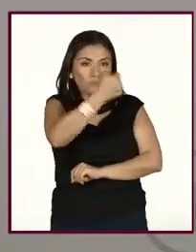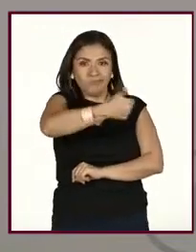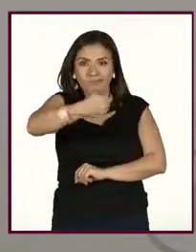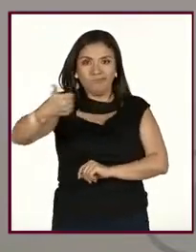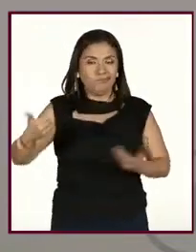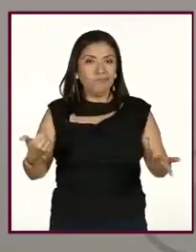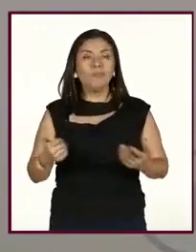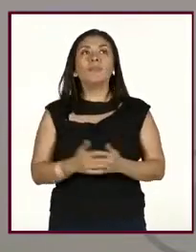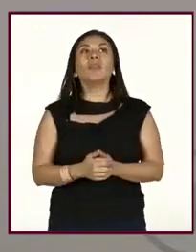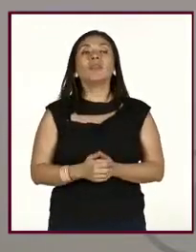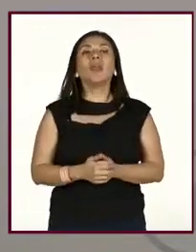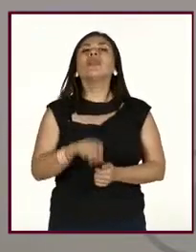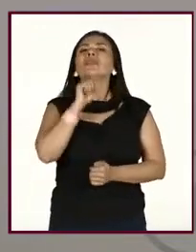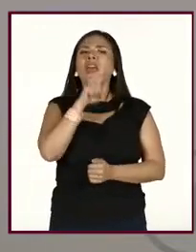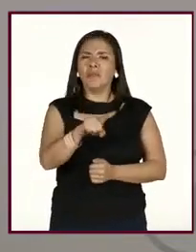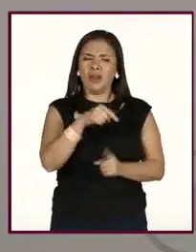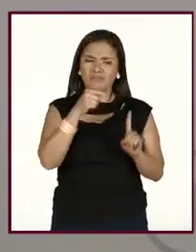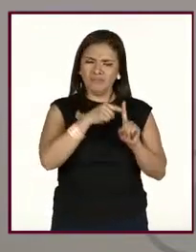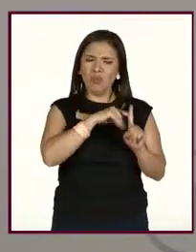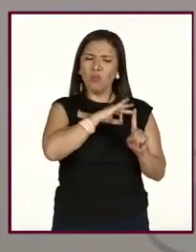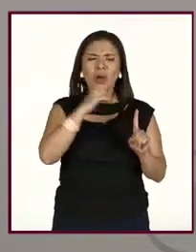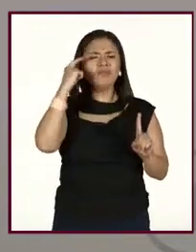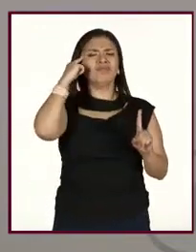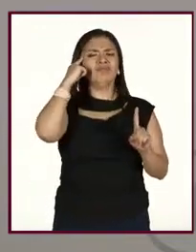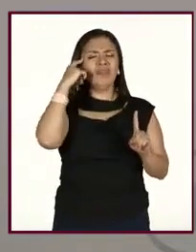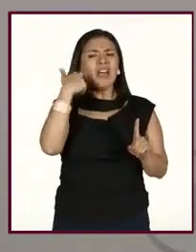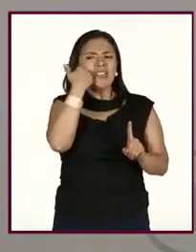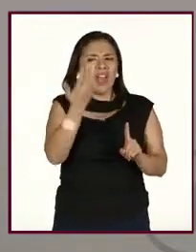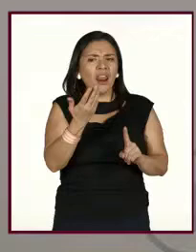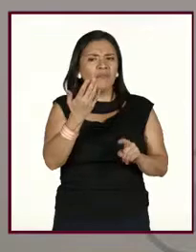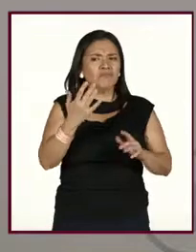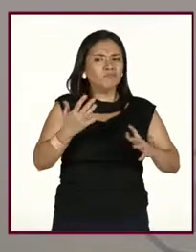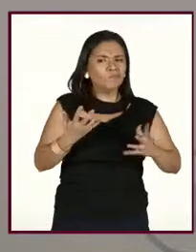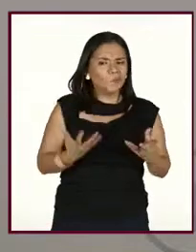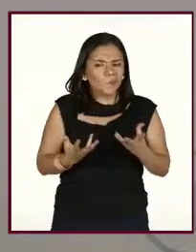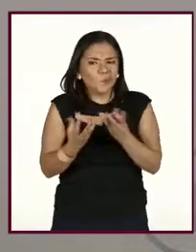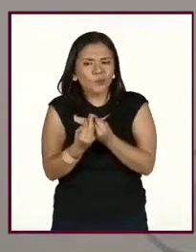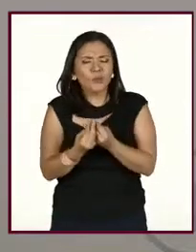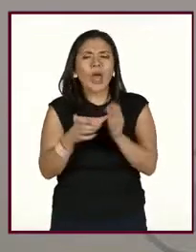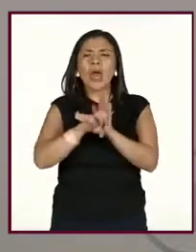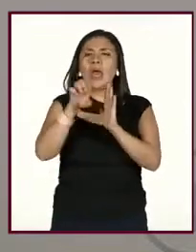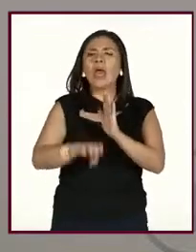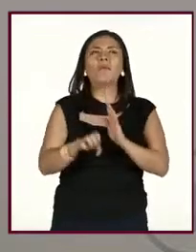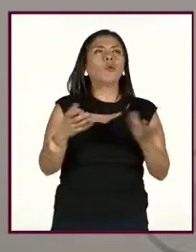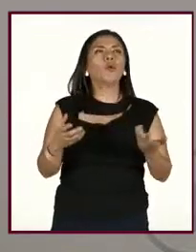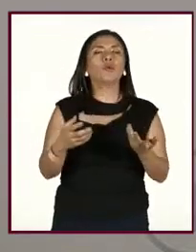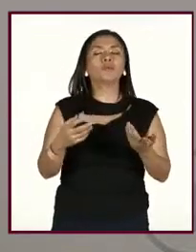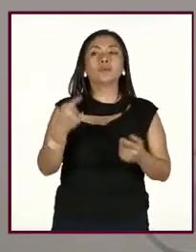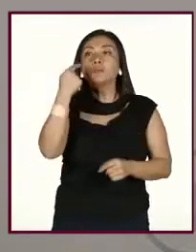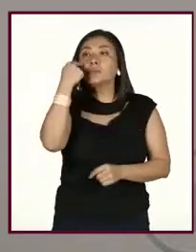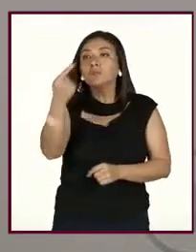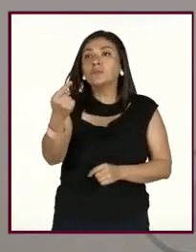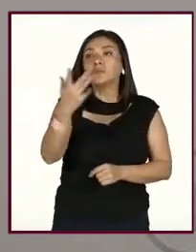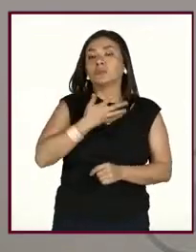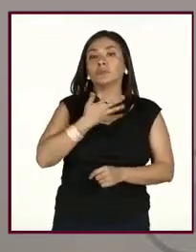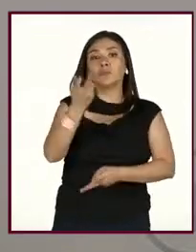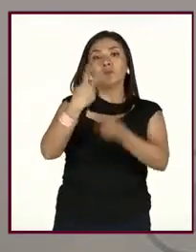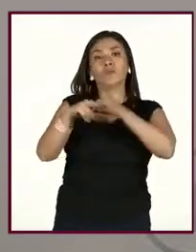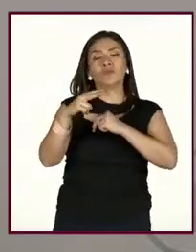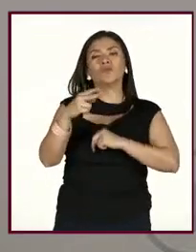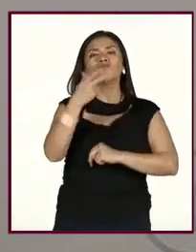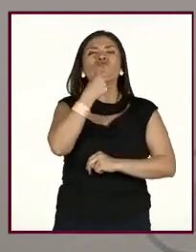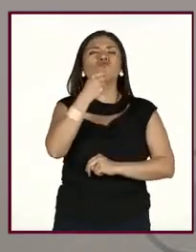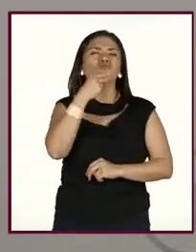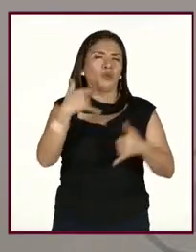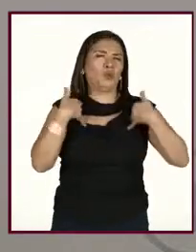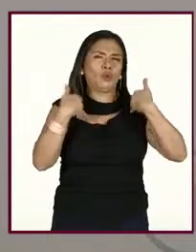Ajá. Y también involucrarse en cuestiones, por ejemplo, si de repente llega el chico que